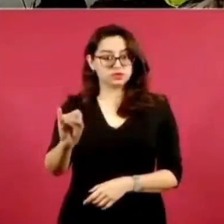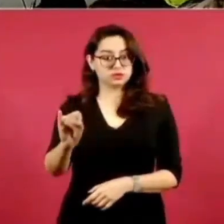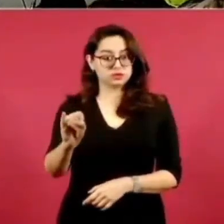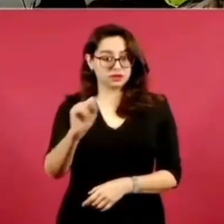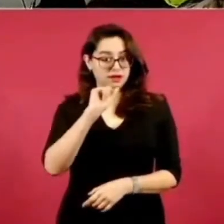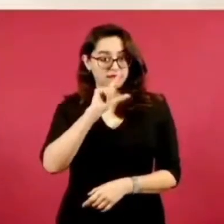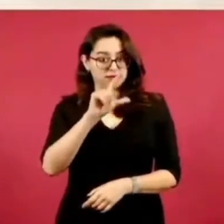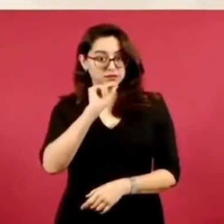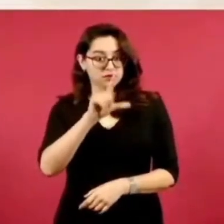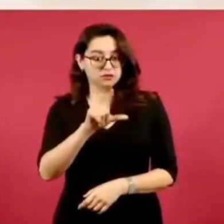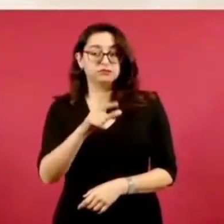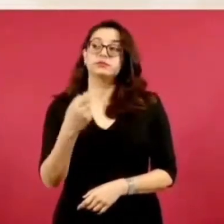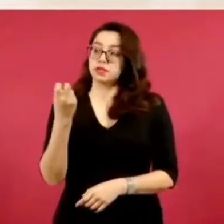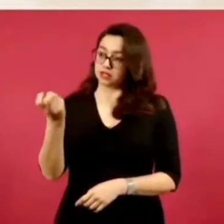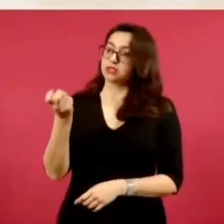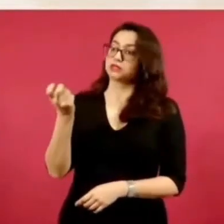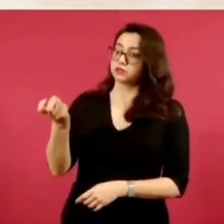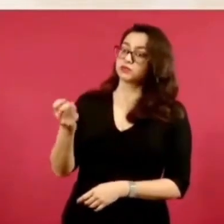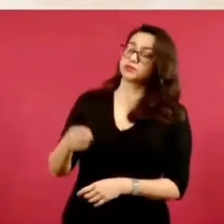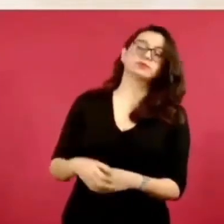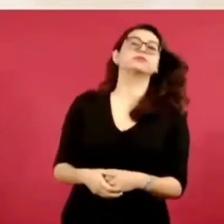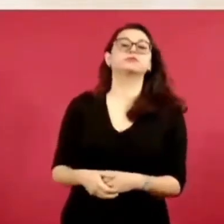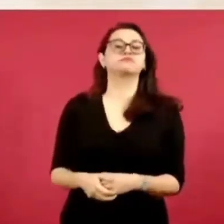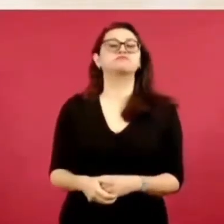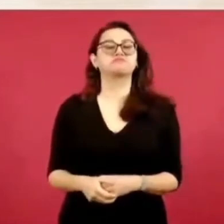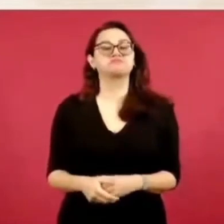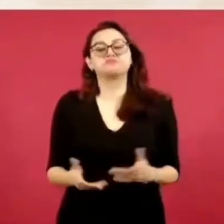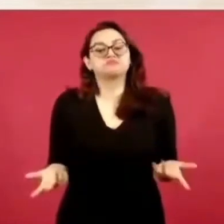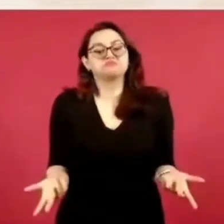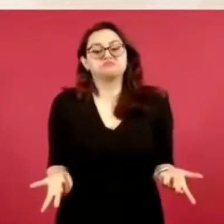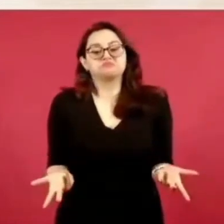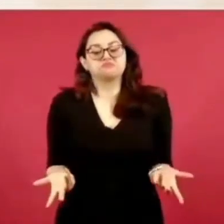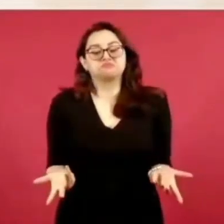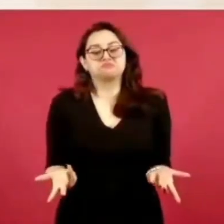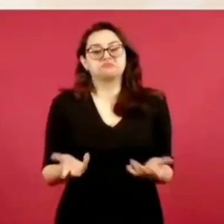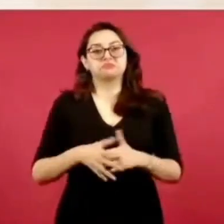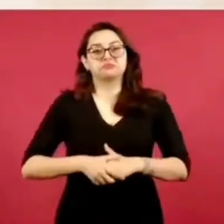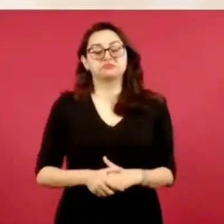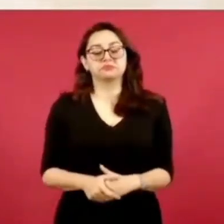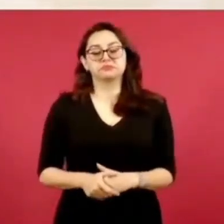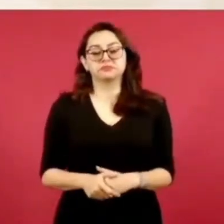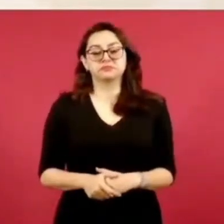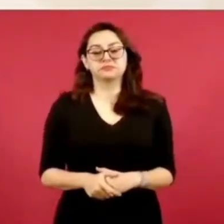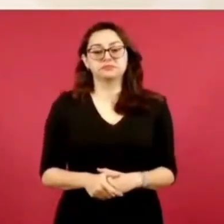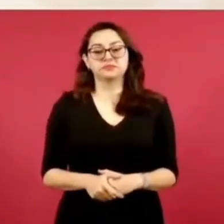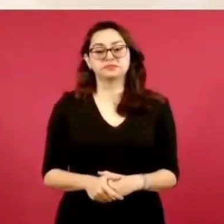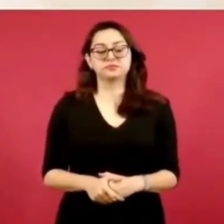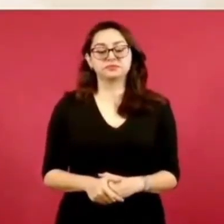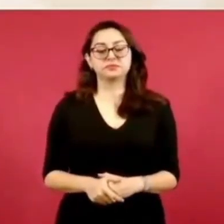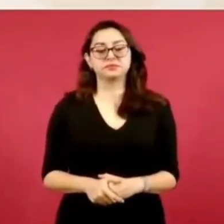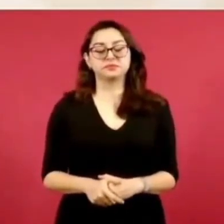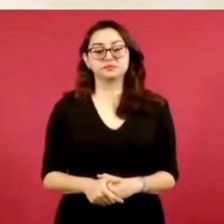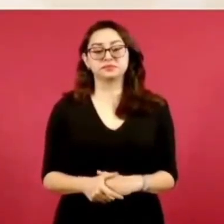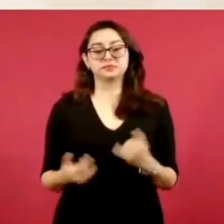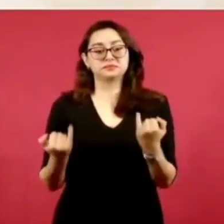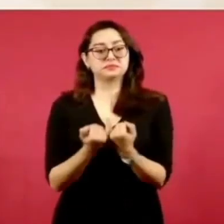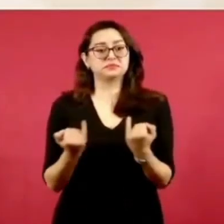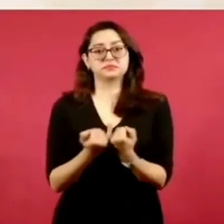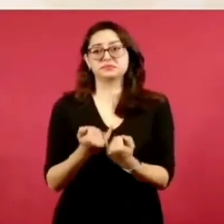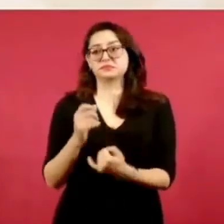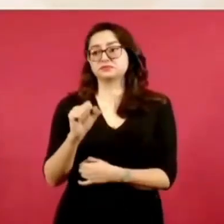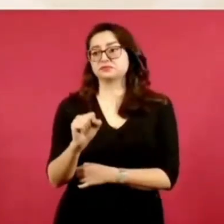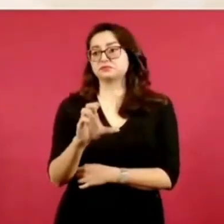algo parecido a lo que sucede en lo federal,